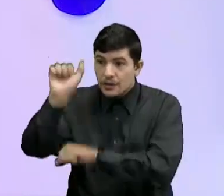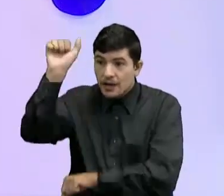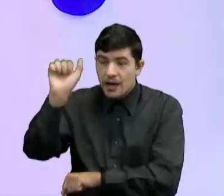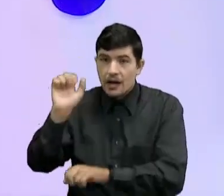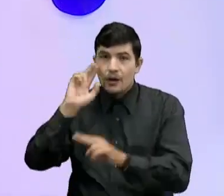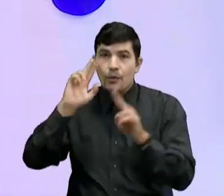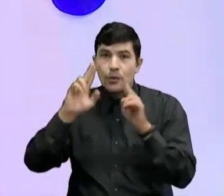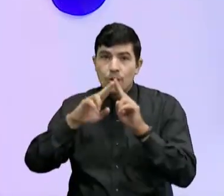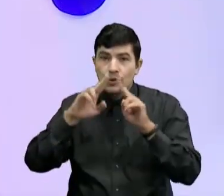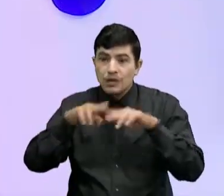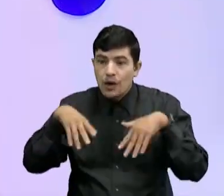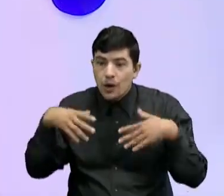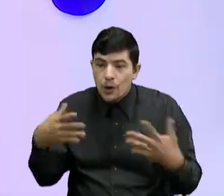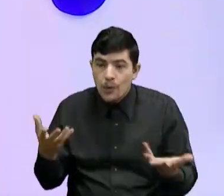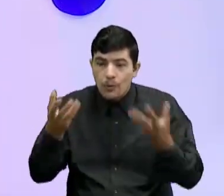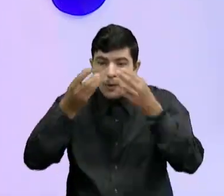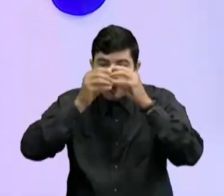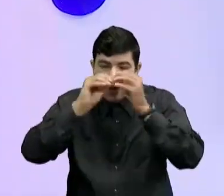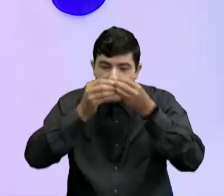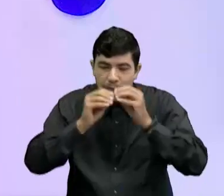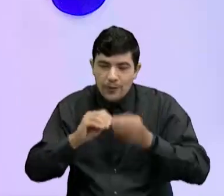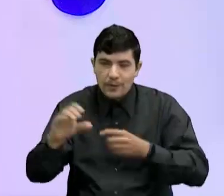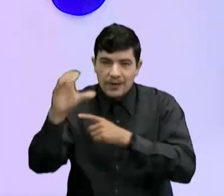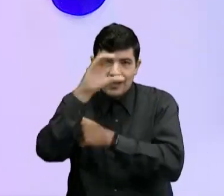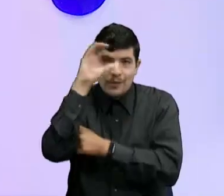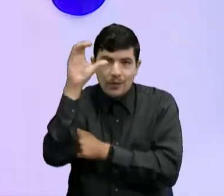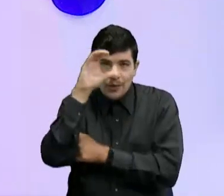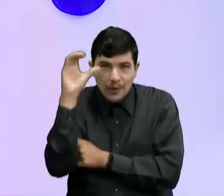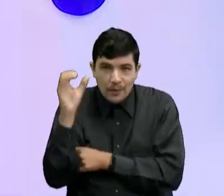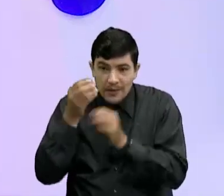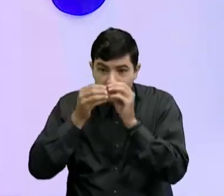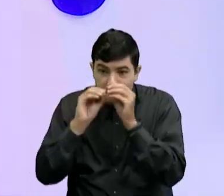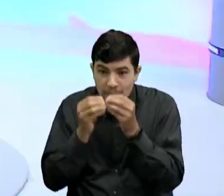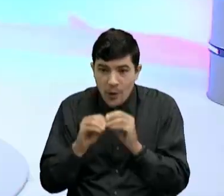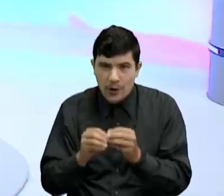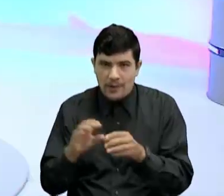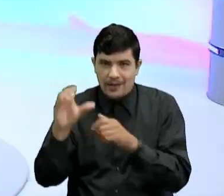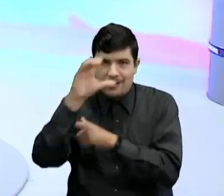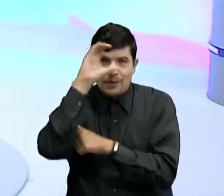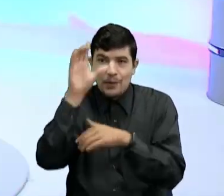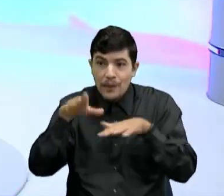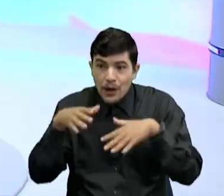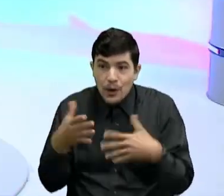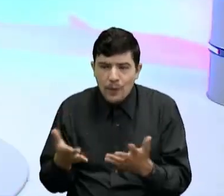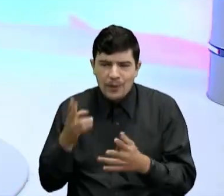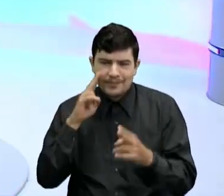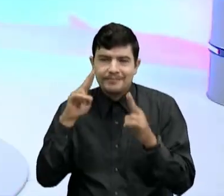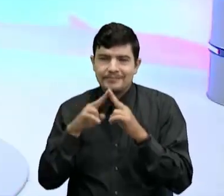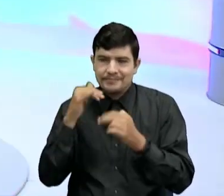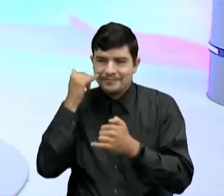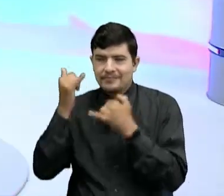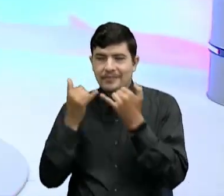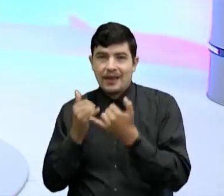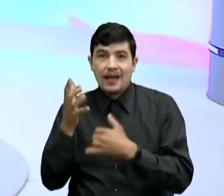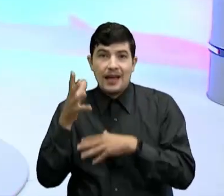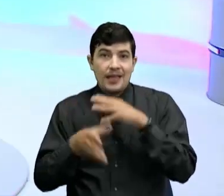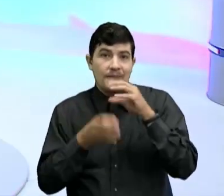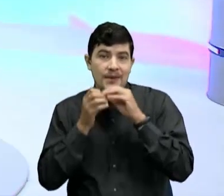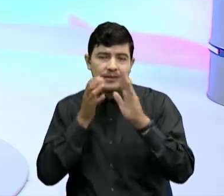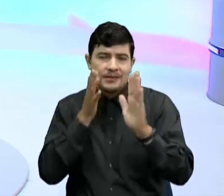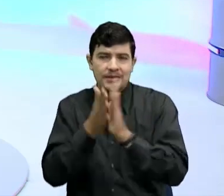estructura física Por decirlo de alguna manera, de los países ¿Es correcto, Correcto, sí señora Y por allí les queríamos contar un dato